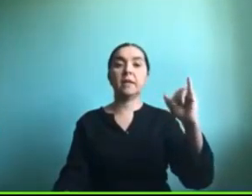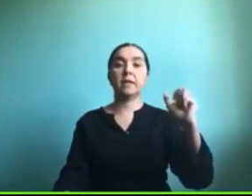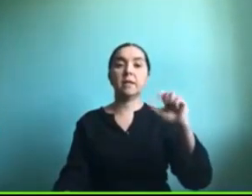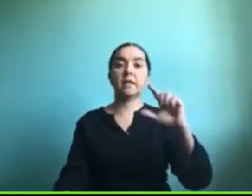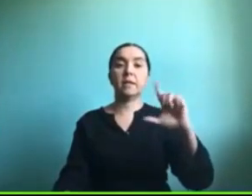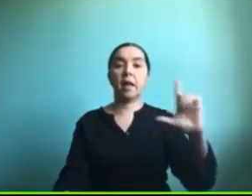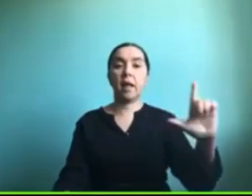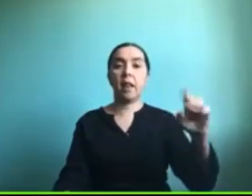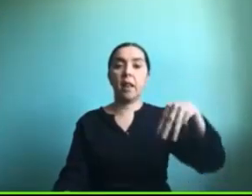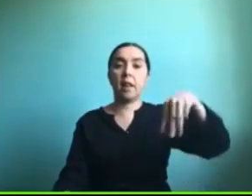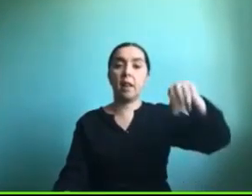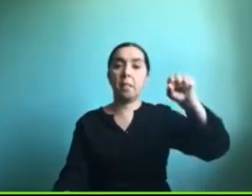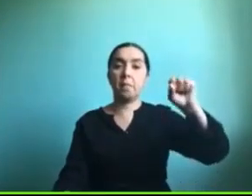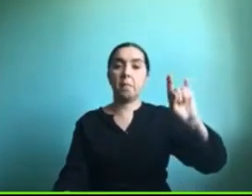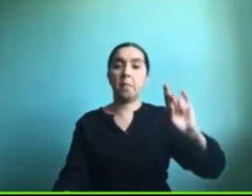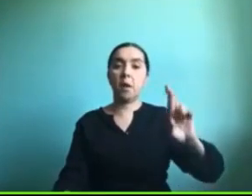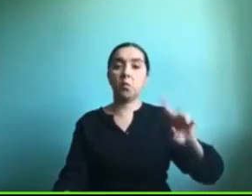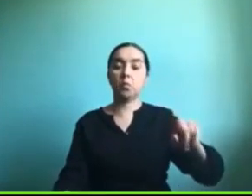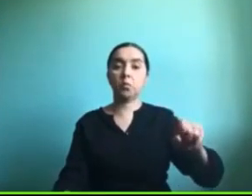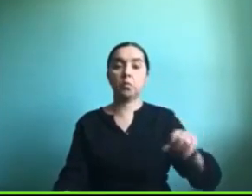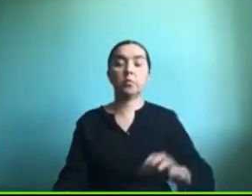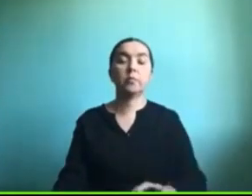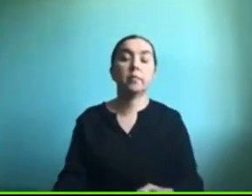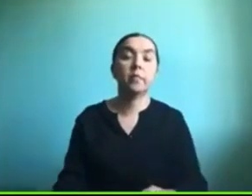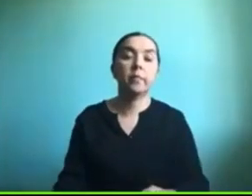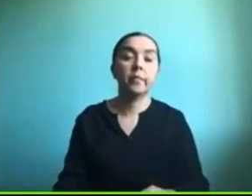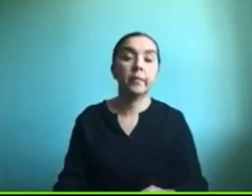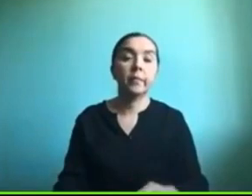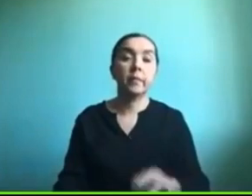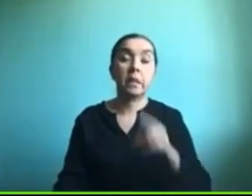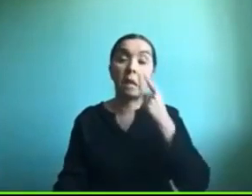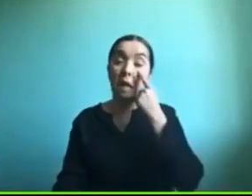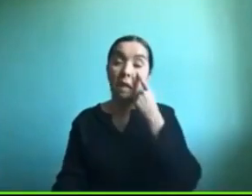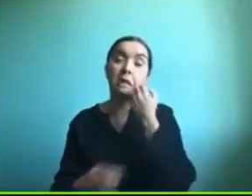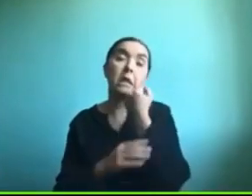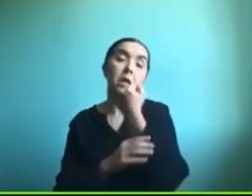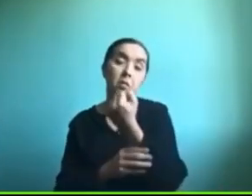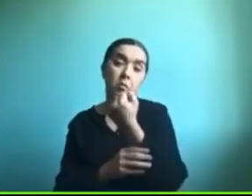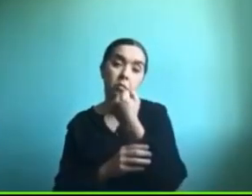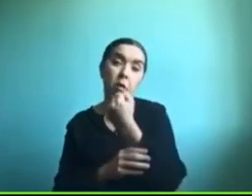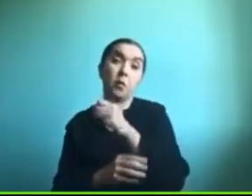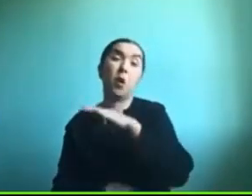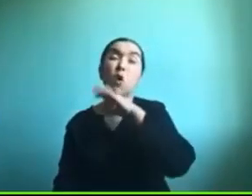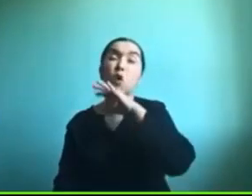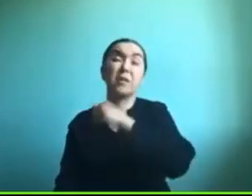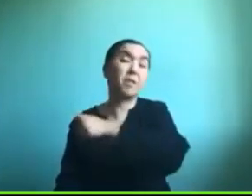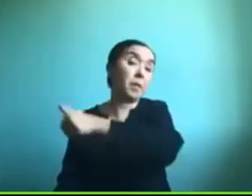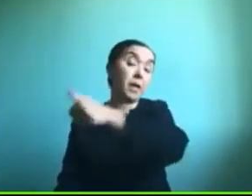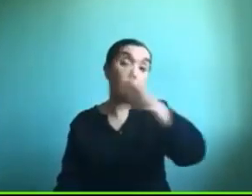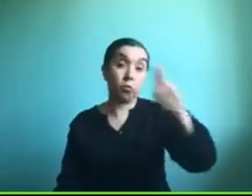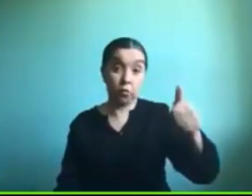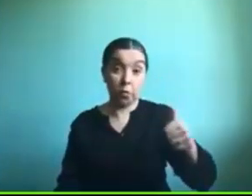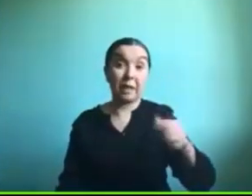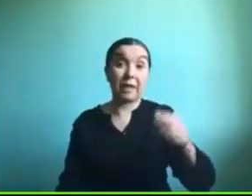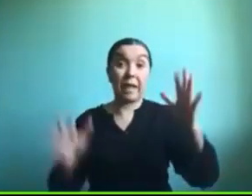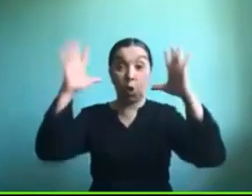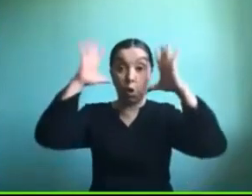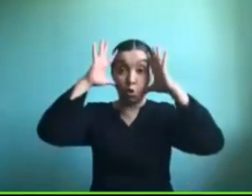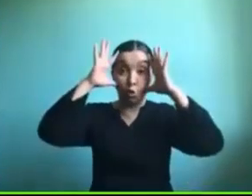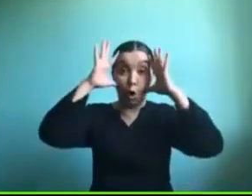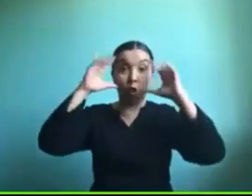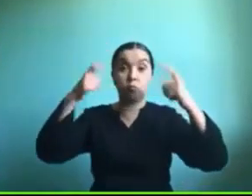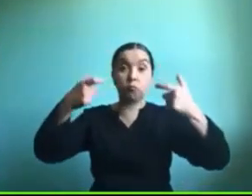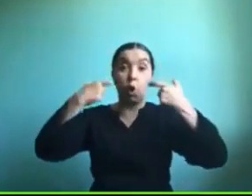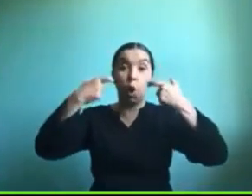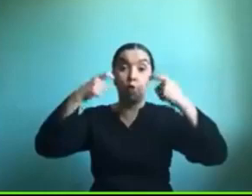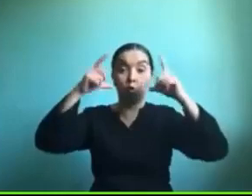ha nos funcionaba súper bien pero sí nos sirve para todos los usuarios porque hay que tener un control cefálico igual un poquito preciso